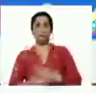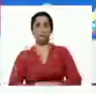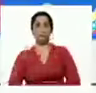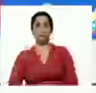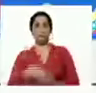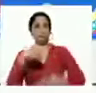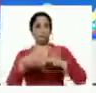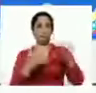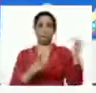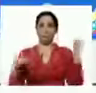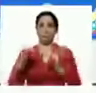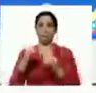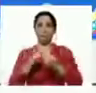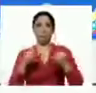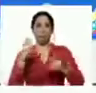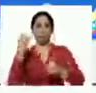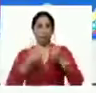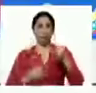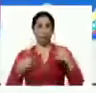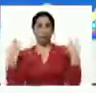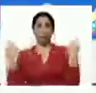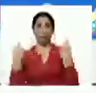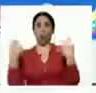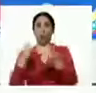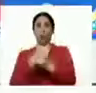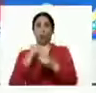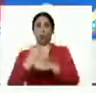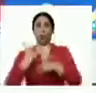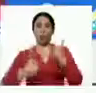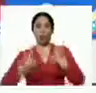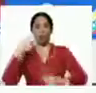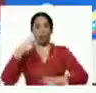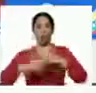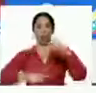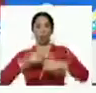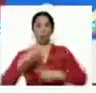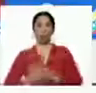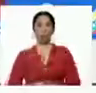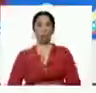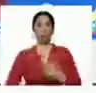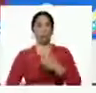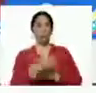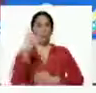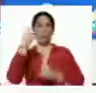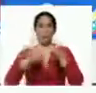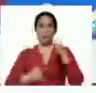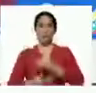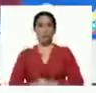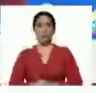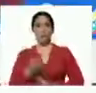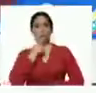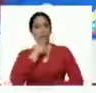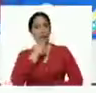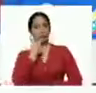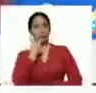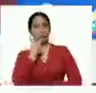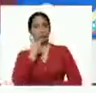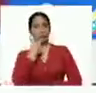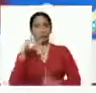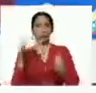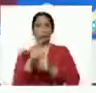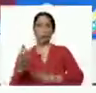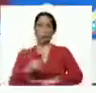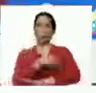y avanzando y para terminar esta jornada de trabajo de miércoles productivo vamos a terminarlo con hermosura con